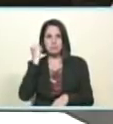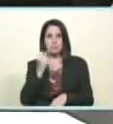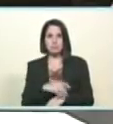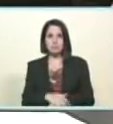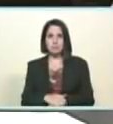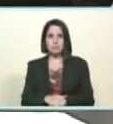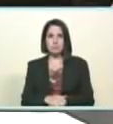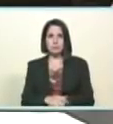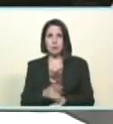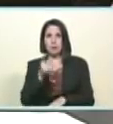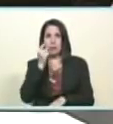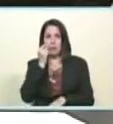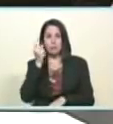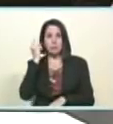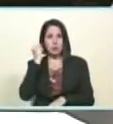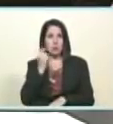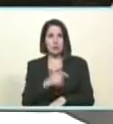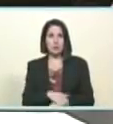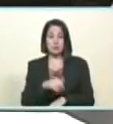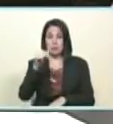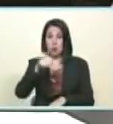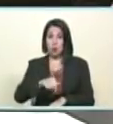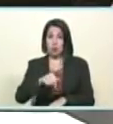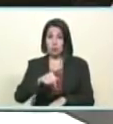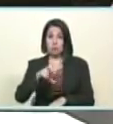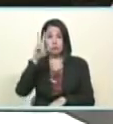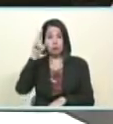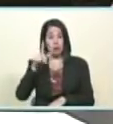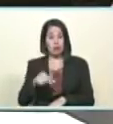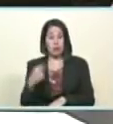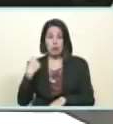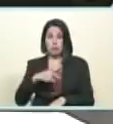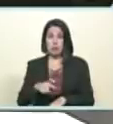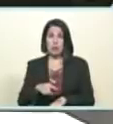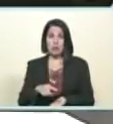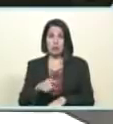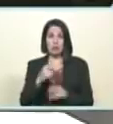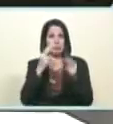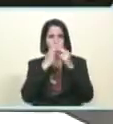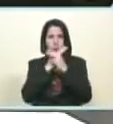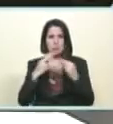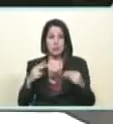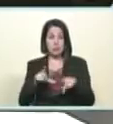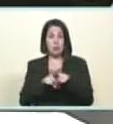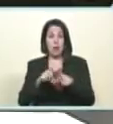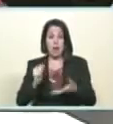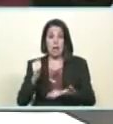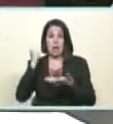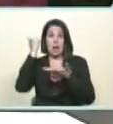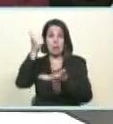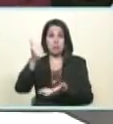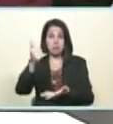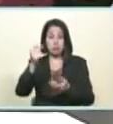de hombres y mujeres hoy por hoy lo tienen así que los CLAP tienen su sorpresa